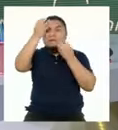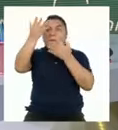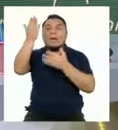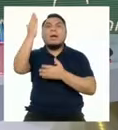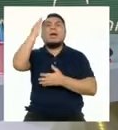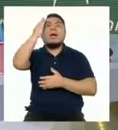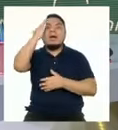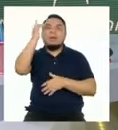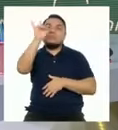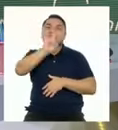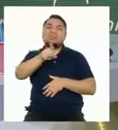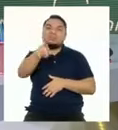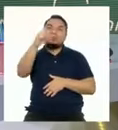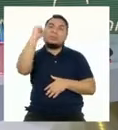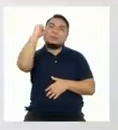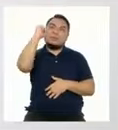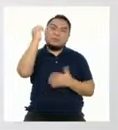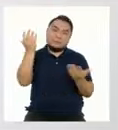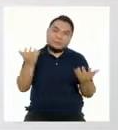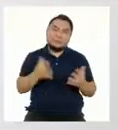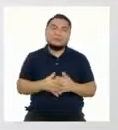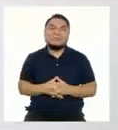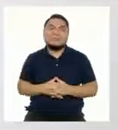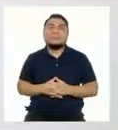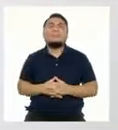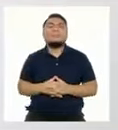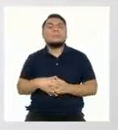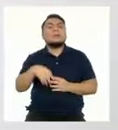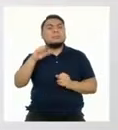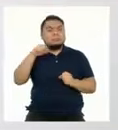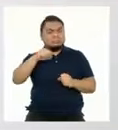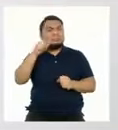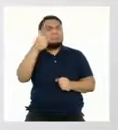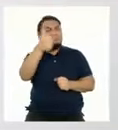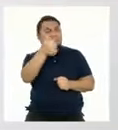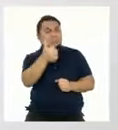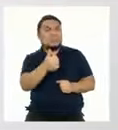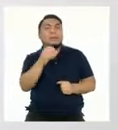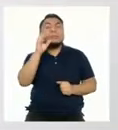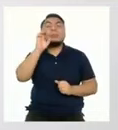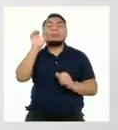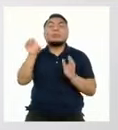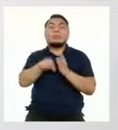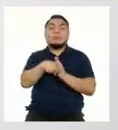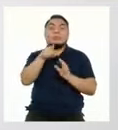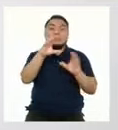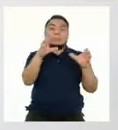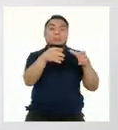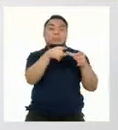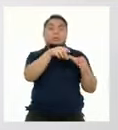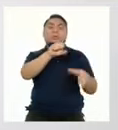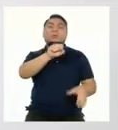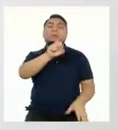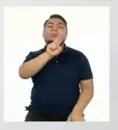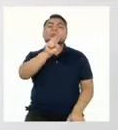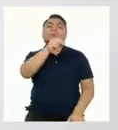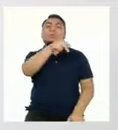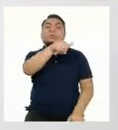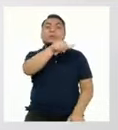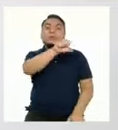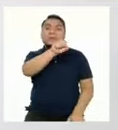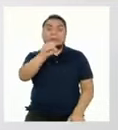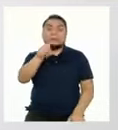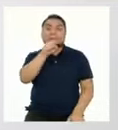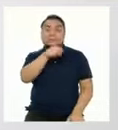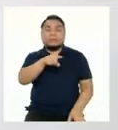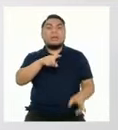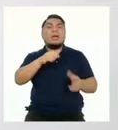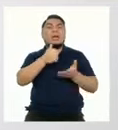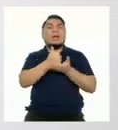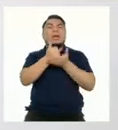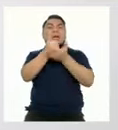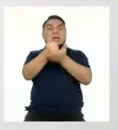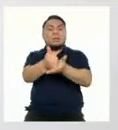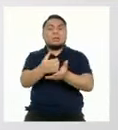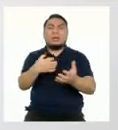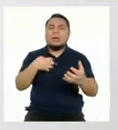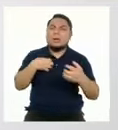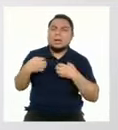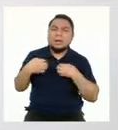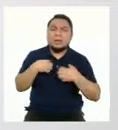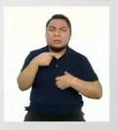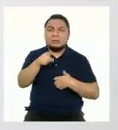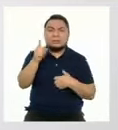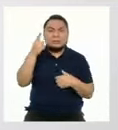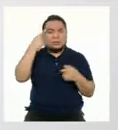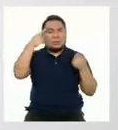para poder hacer uso de nuestros derechos. Claro que sí. Por ejemplo, SUNAS te ayuda a iniciar un reclamo si no